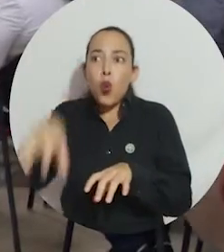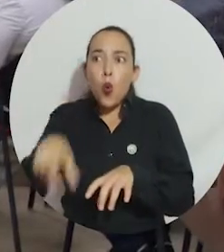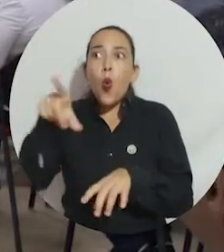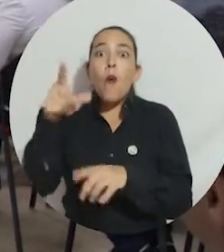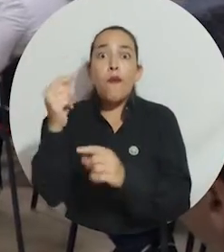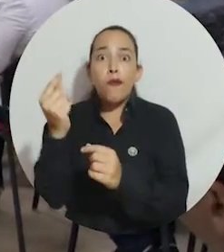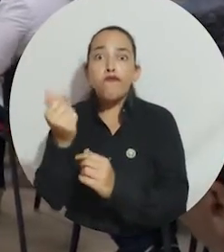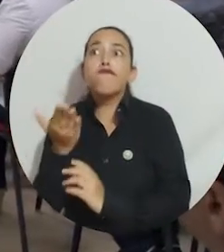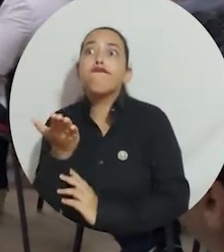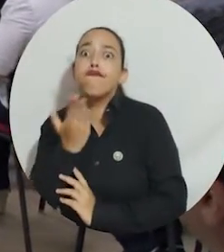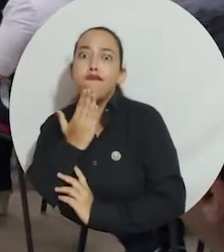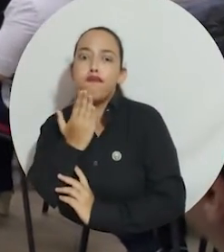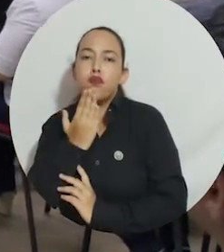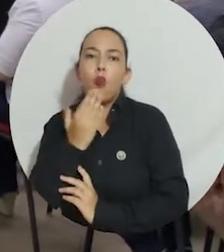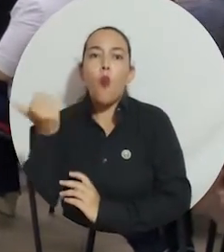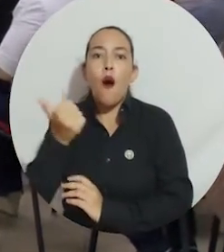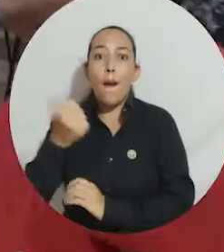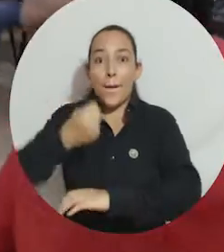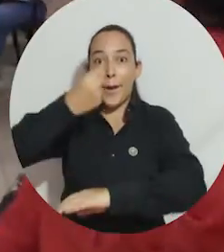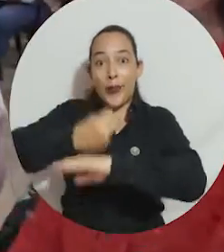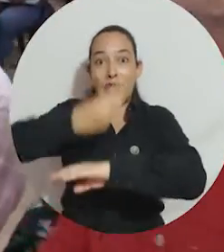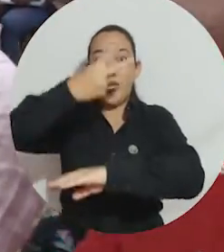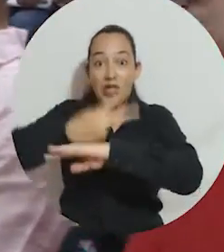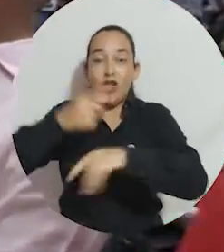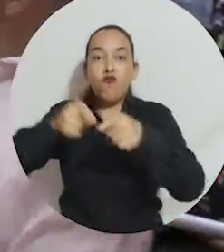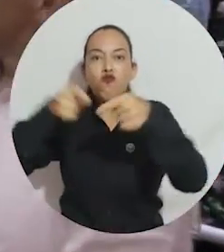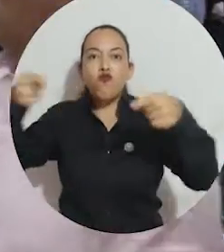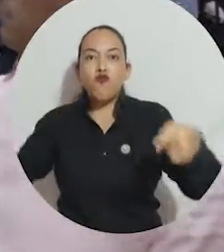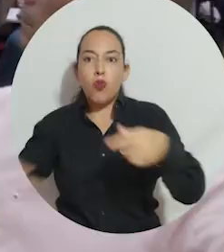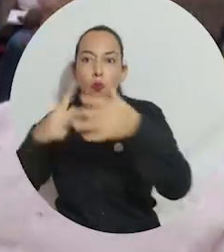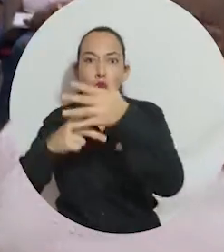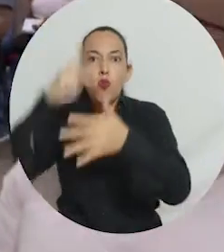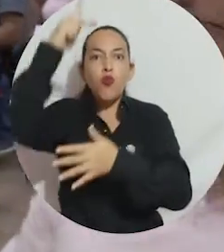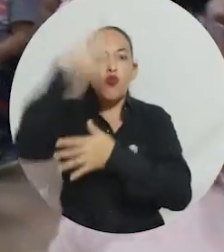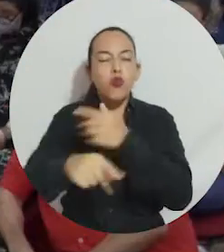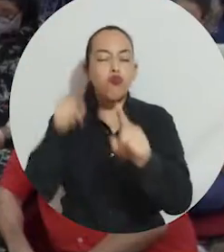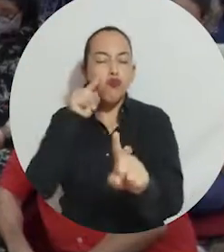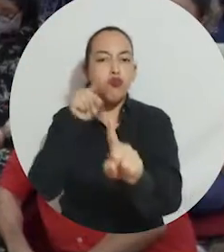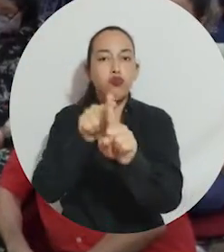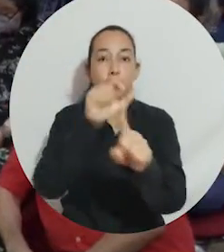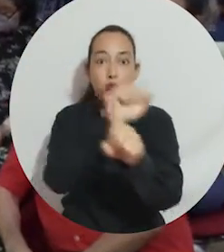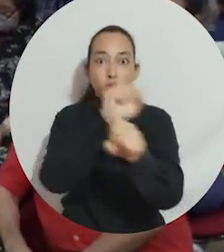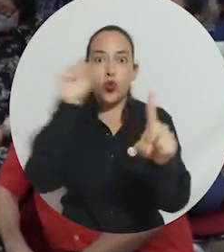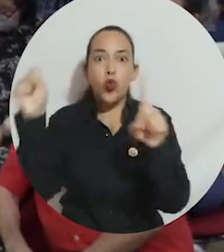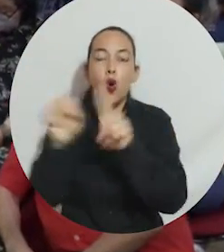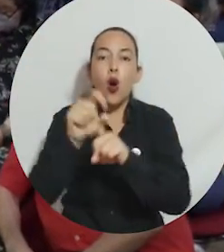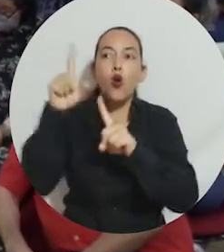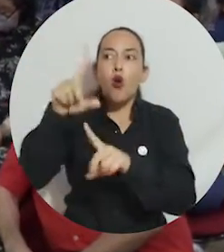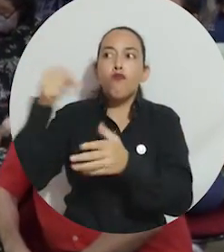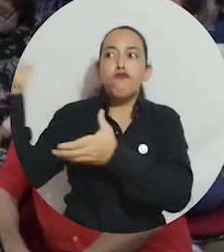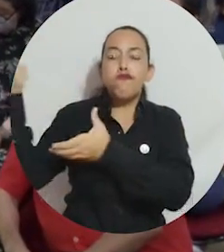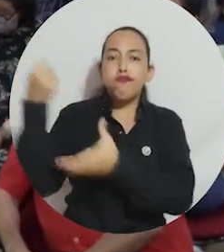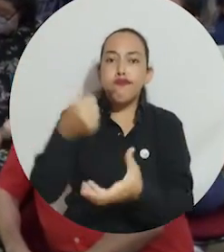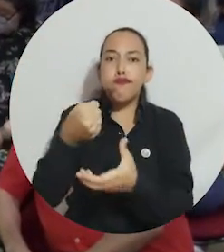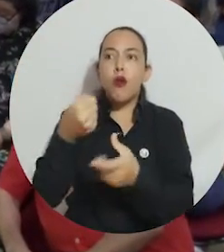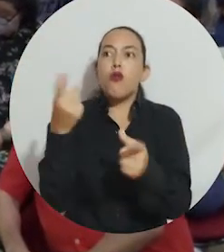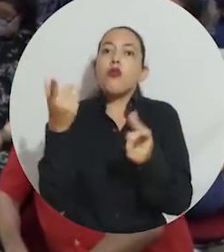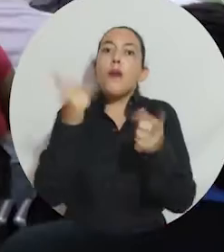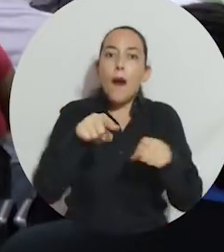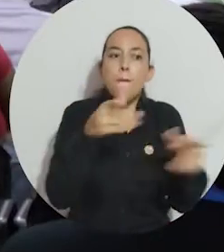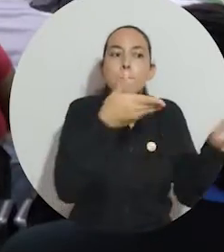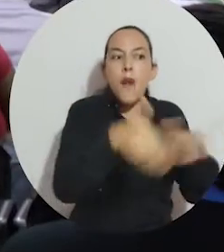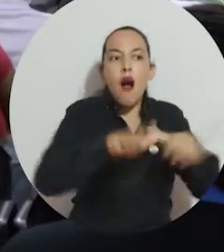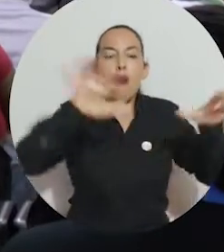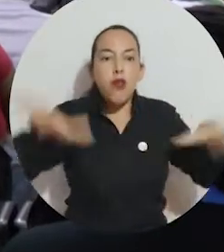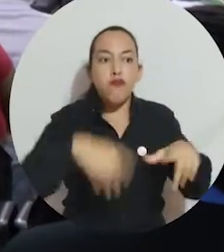Una de las dependencias que ha logrado recaudar un asumo importante para esta obra es la Vicerrectoría de Extensión y Proyección Social, quienes